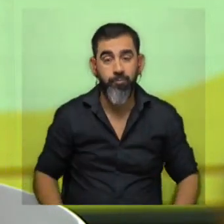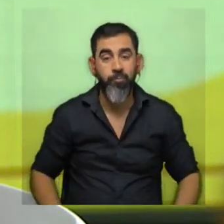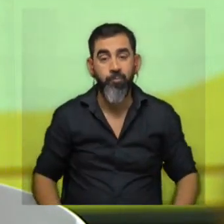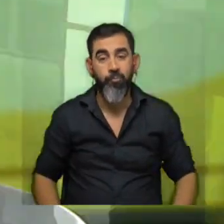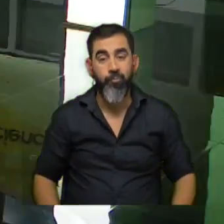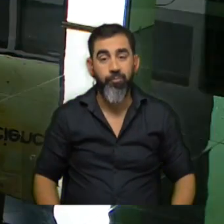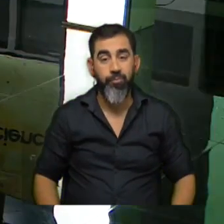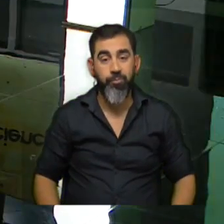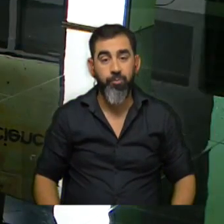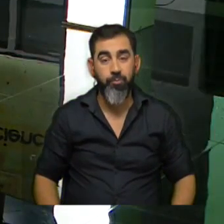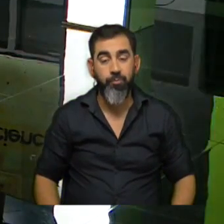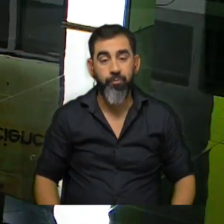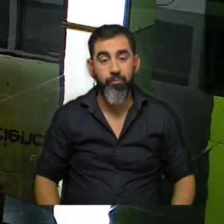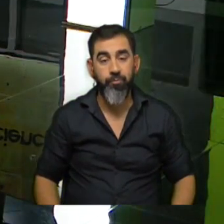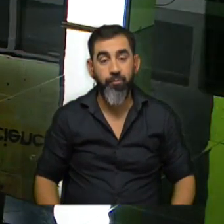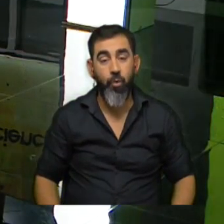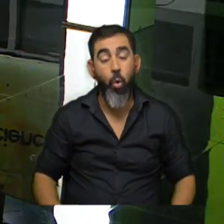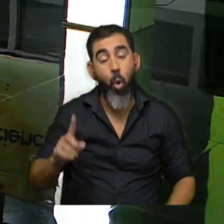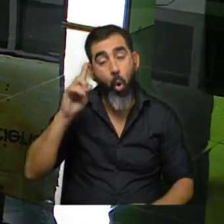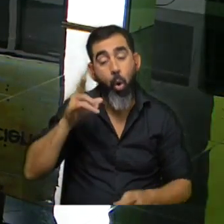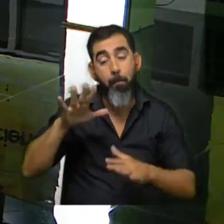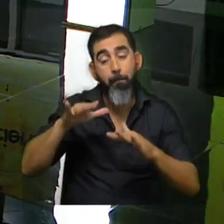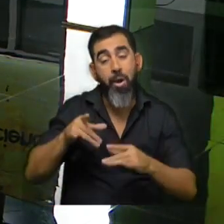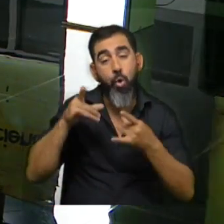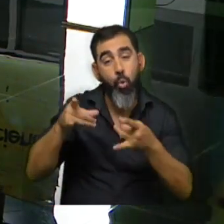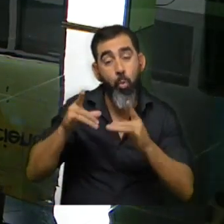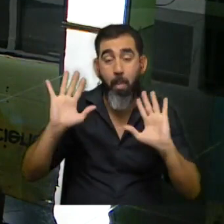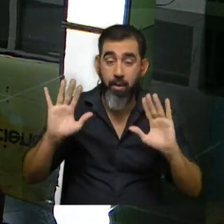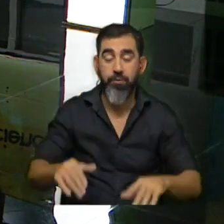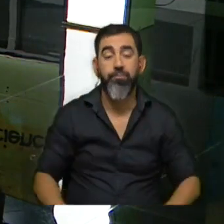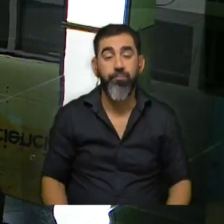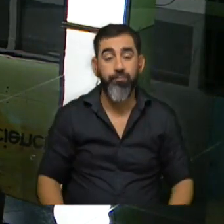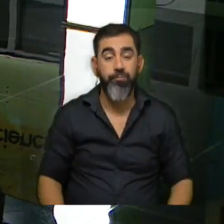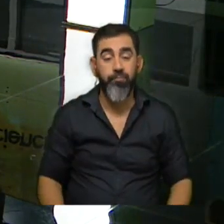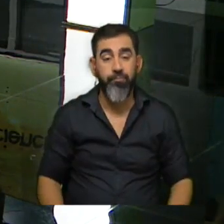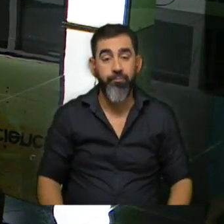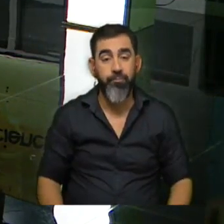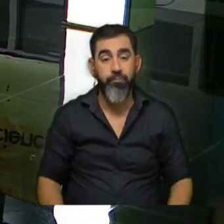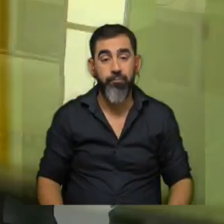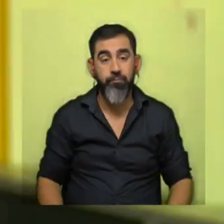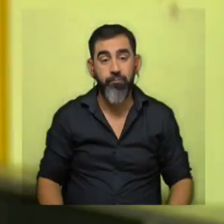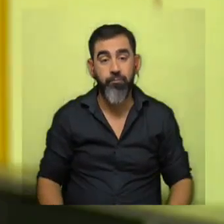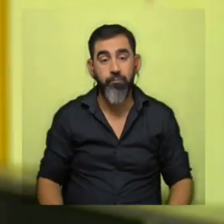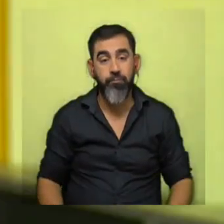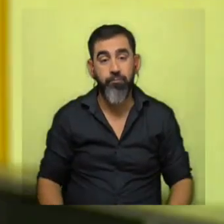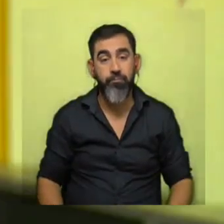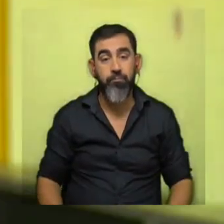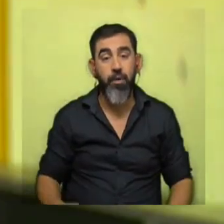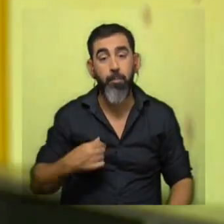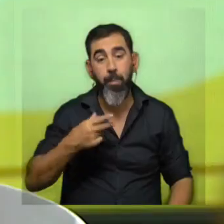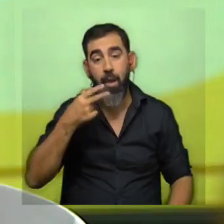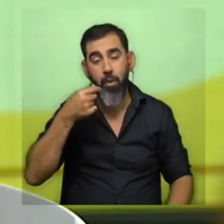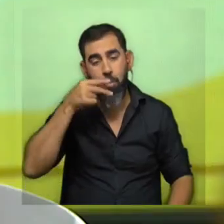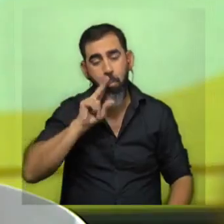verlo del lado pues está bien o por lo menos menos supersticioso sí exacto sí eso seguro eso sin duda está buenísimo mi gato se porta mal